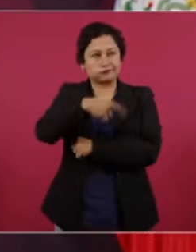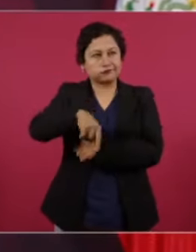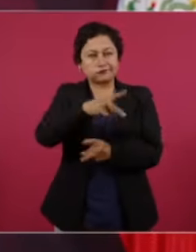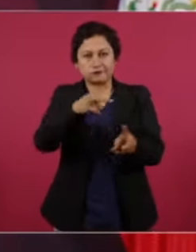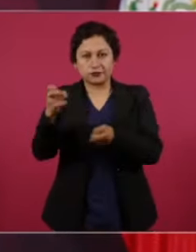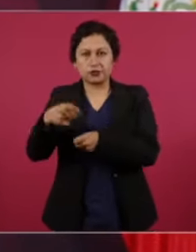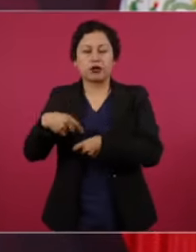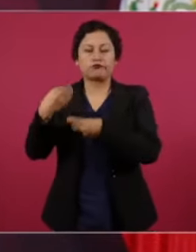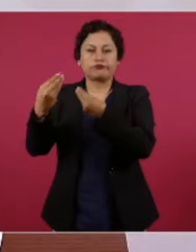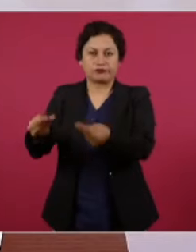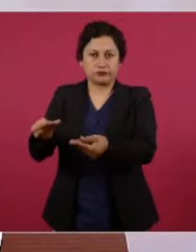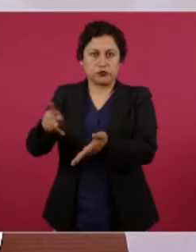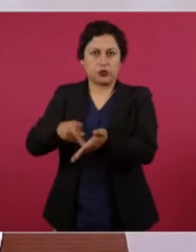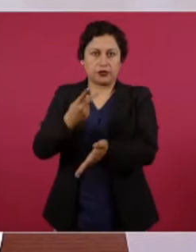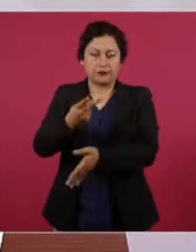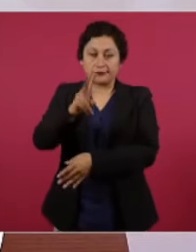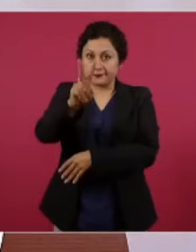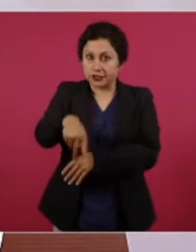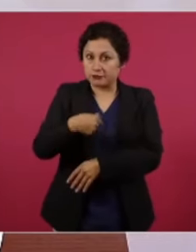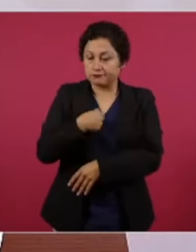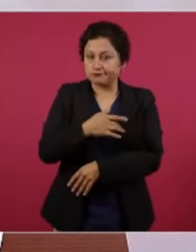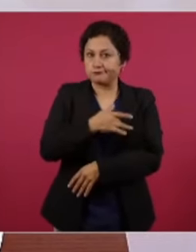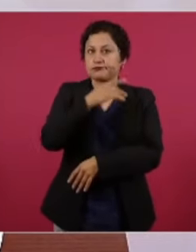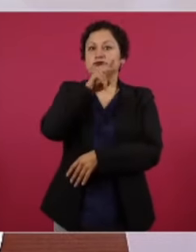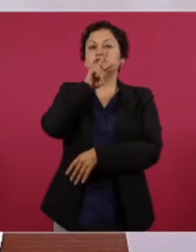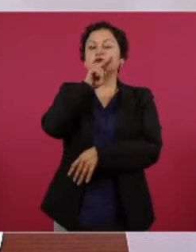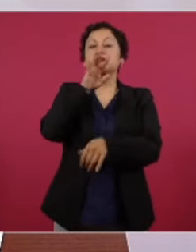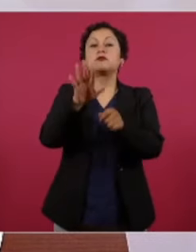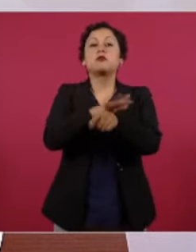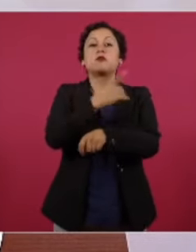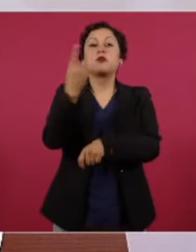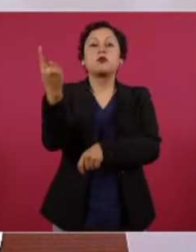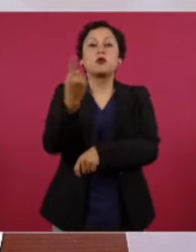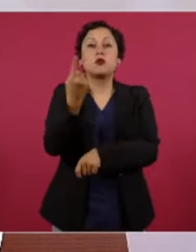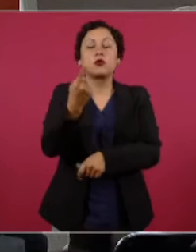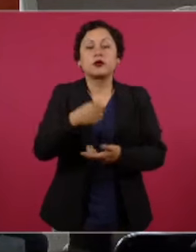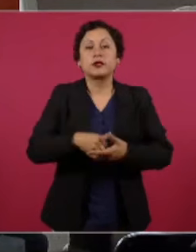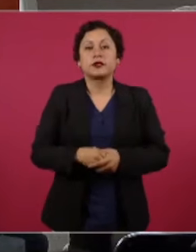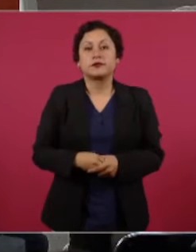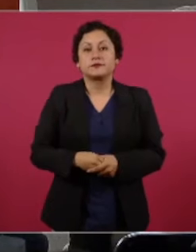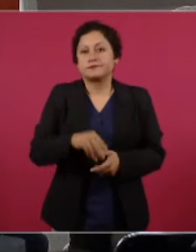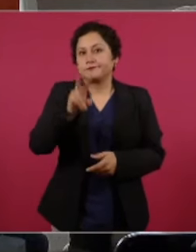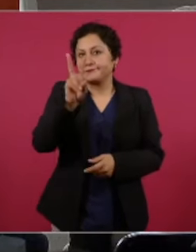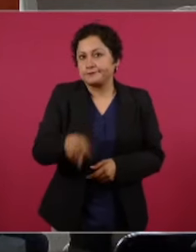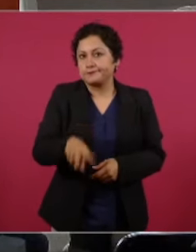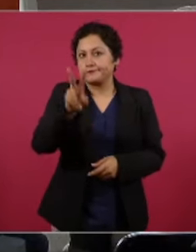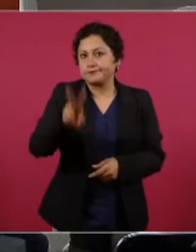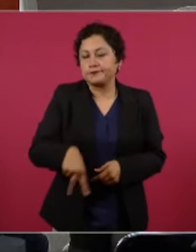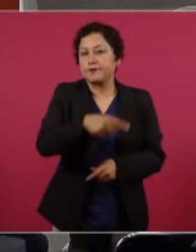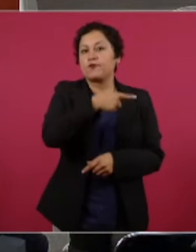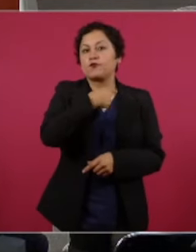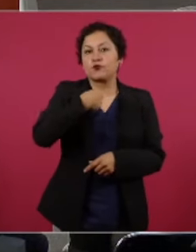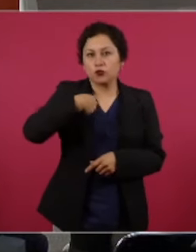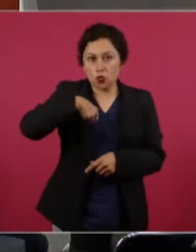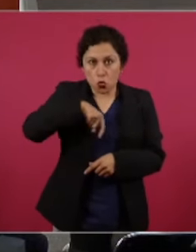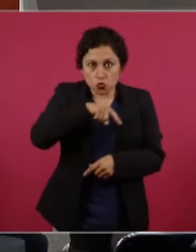dejar una administración,